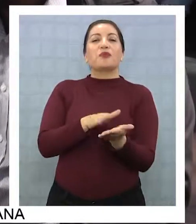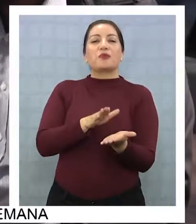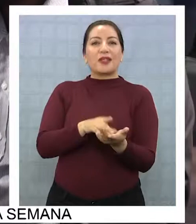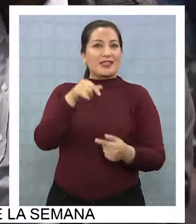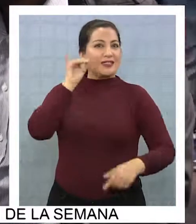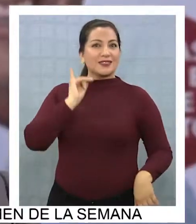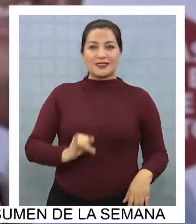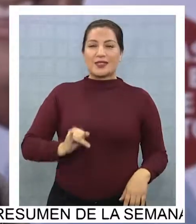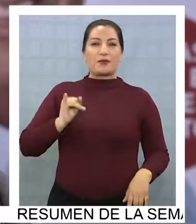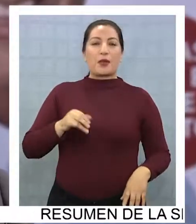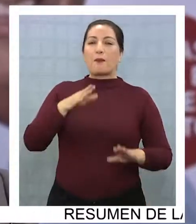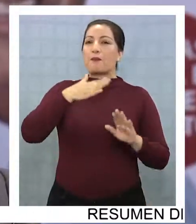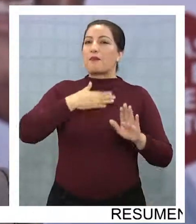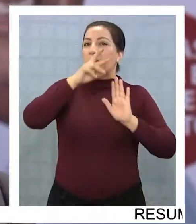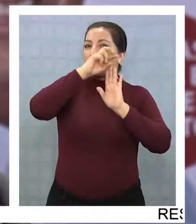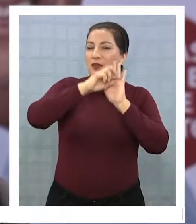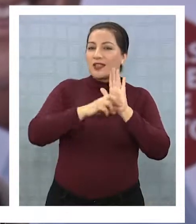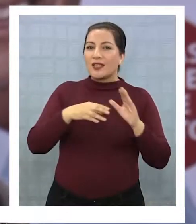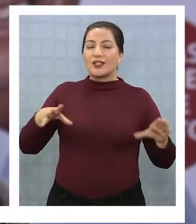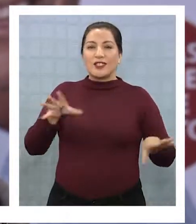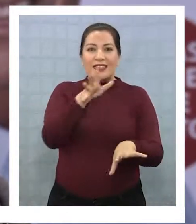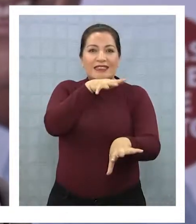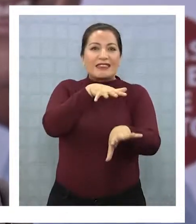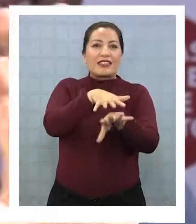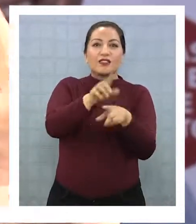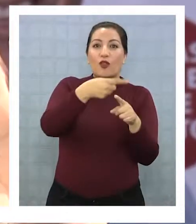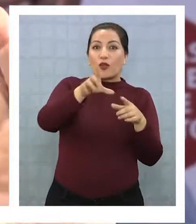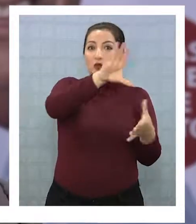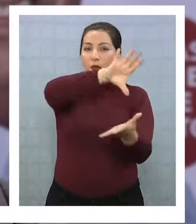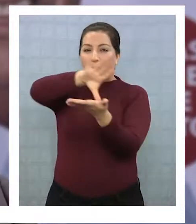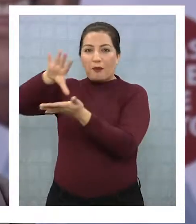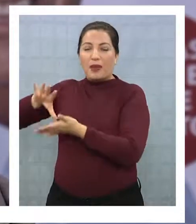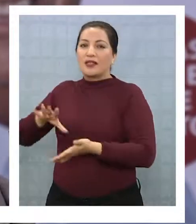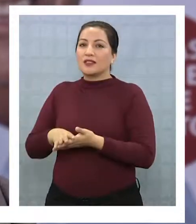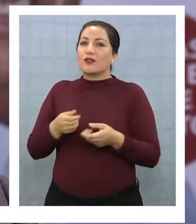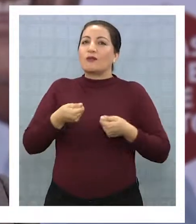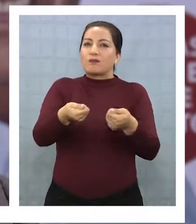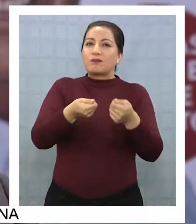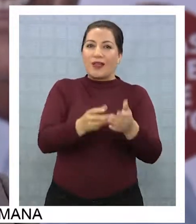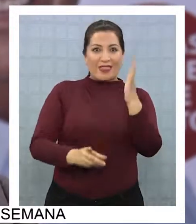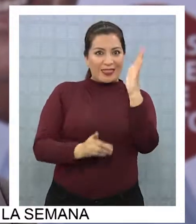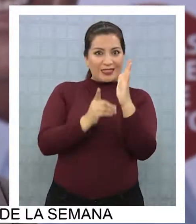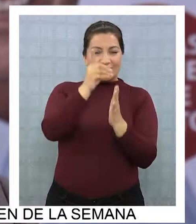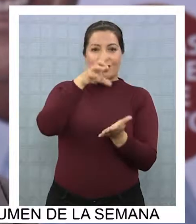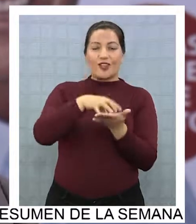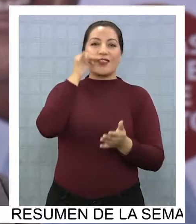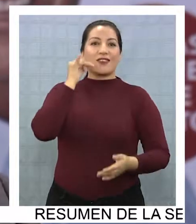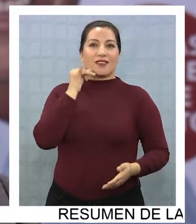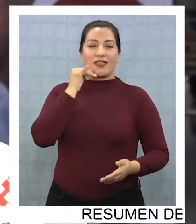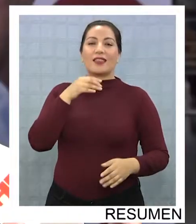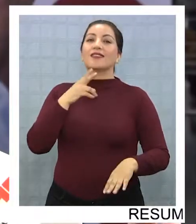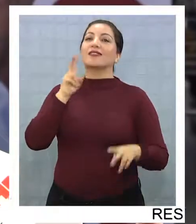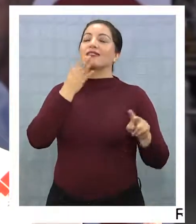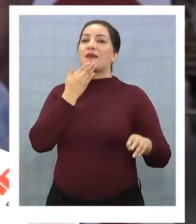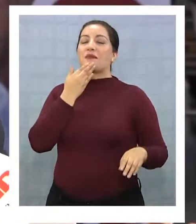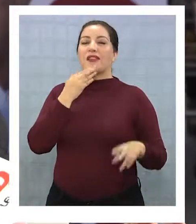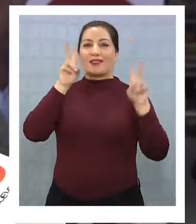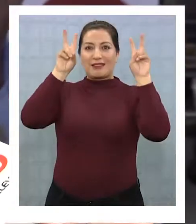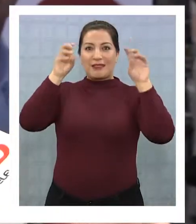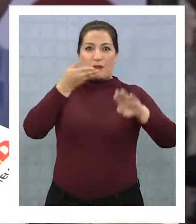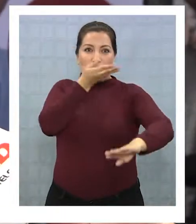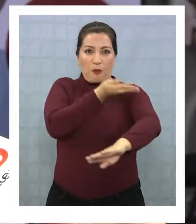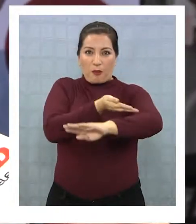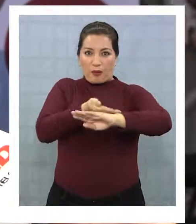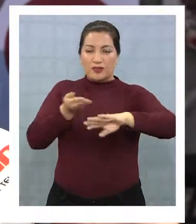sus proyectos de integración con países vecinos, inversión y desarrollo regional y portuario. Aquí hicimos un